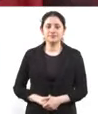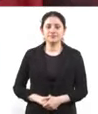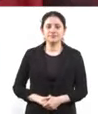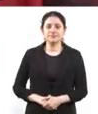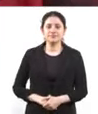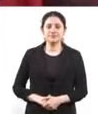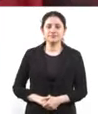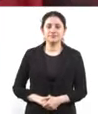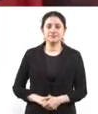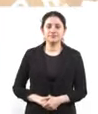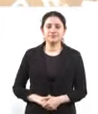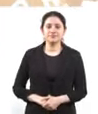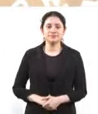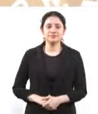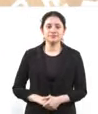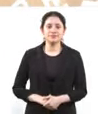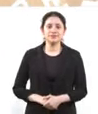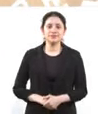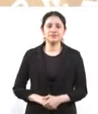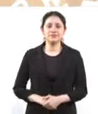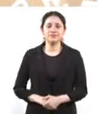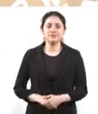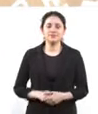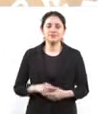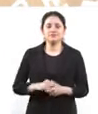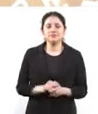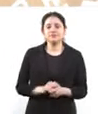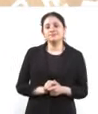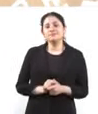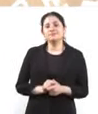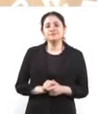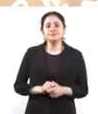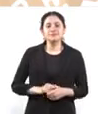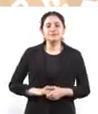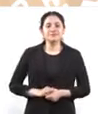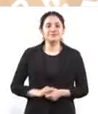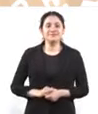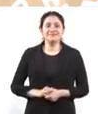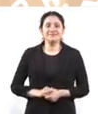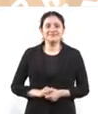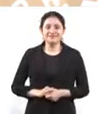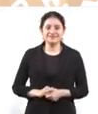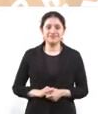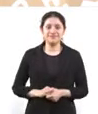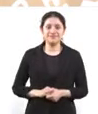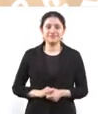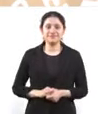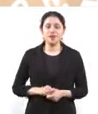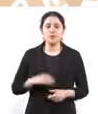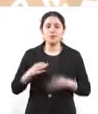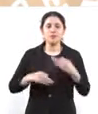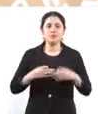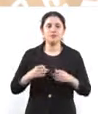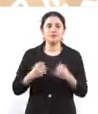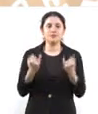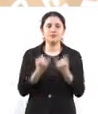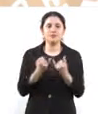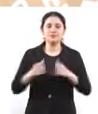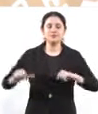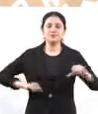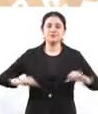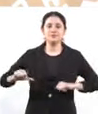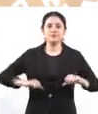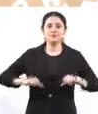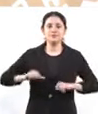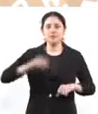interactiva, es decir, no solamente las actividades culturales, artísticas que hay en